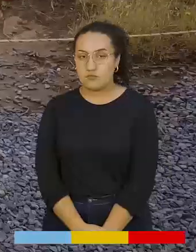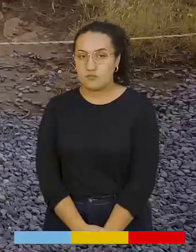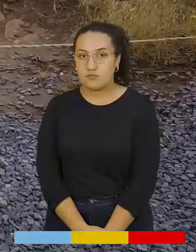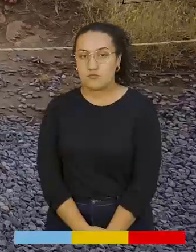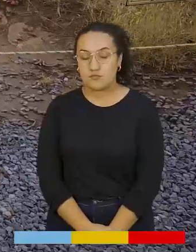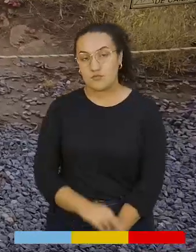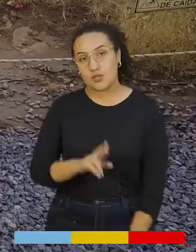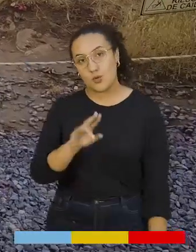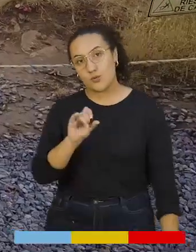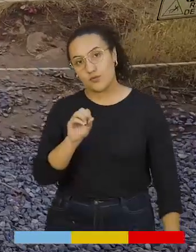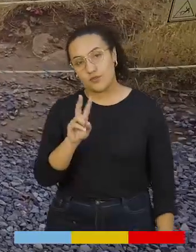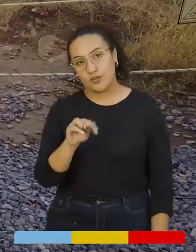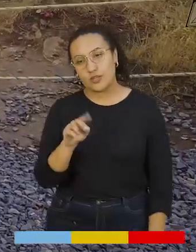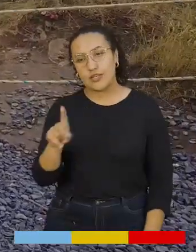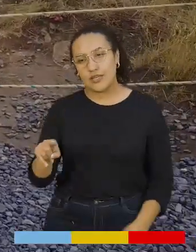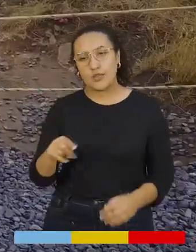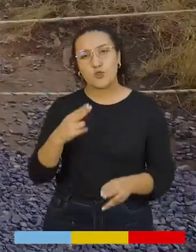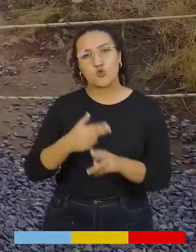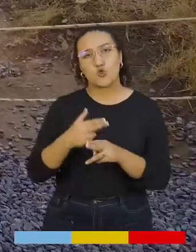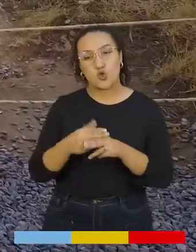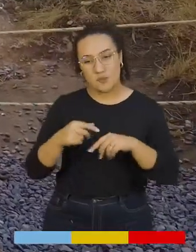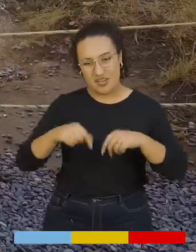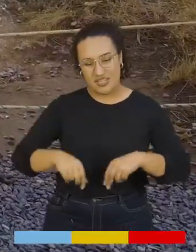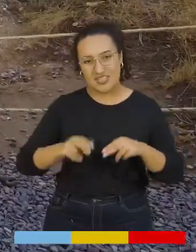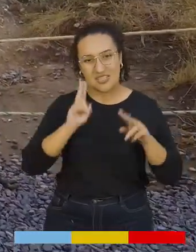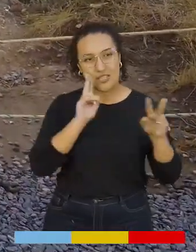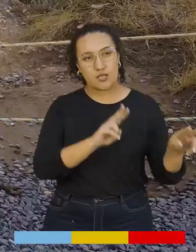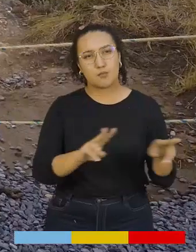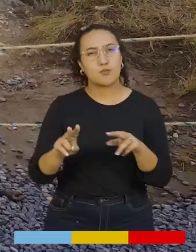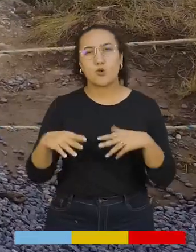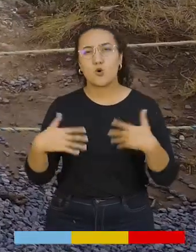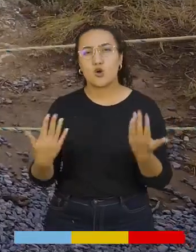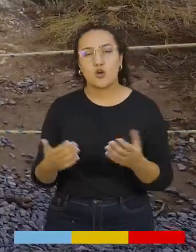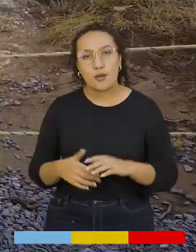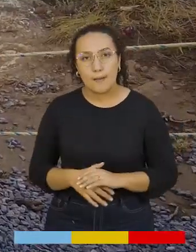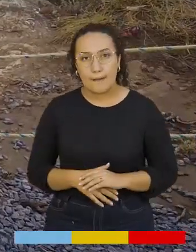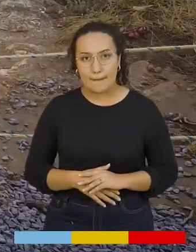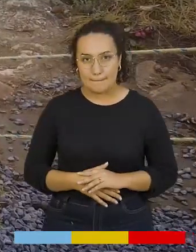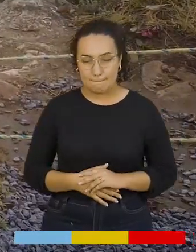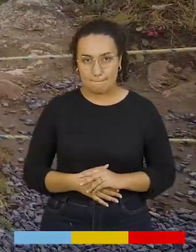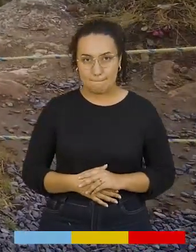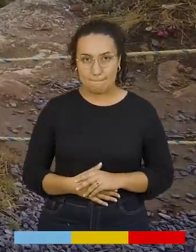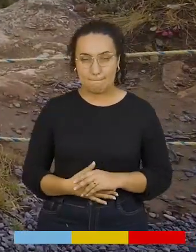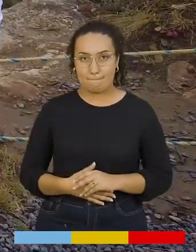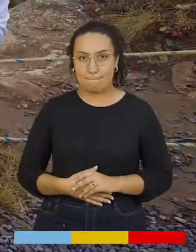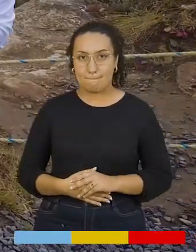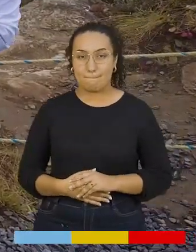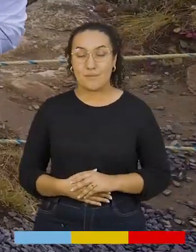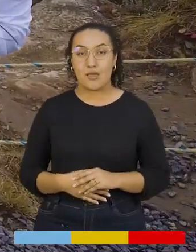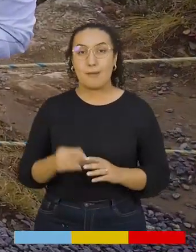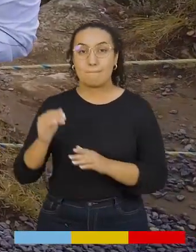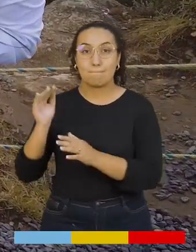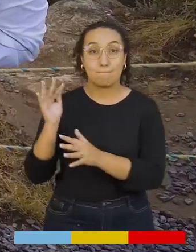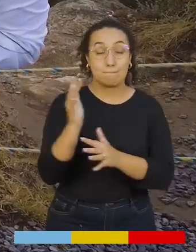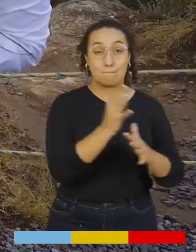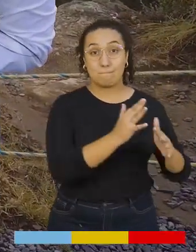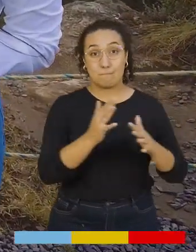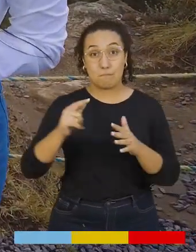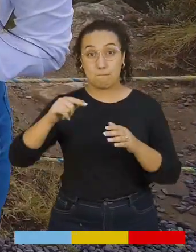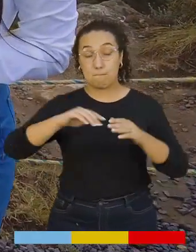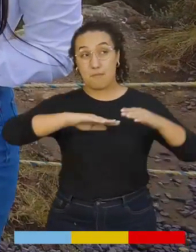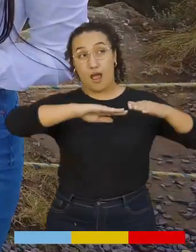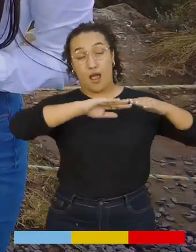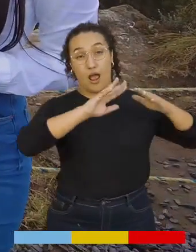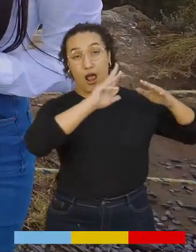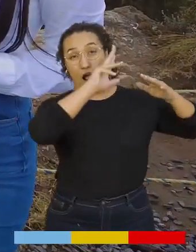Rubén, ¿cuál es el nombre de este mirador? Aquí llegamos al parte del Chimblón del Viento, es la parte más alta que tenemos en el parque.